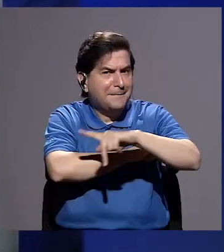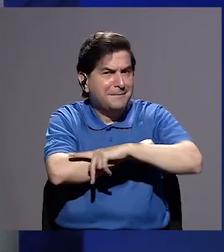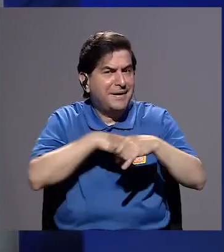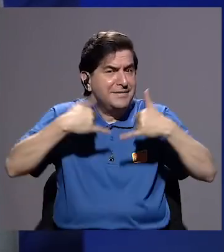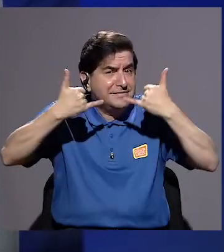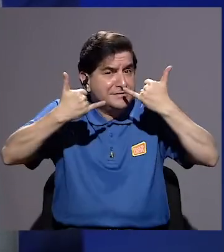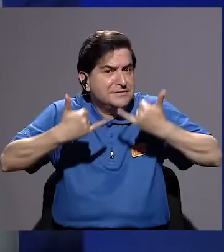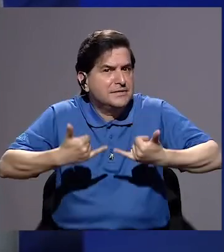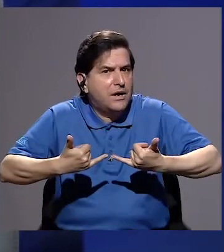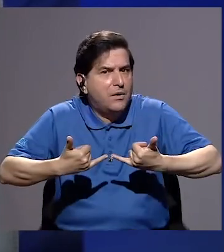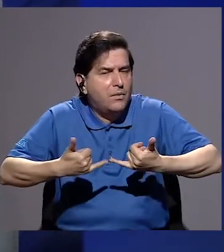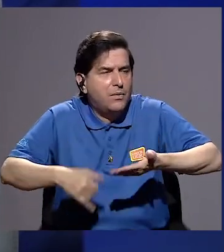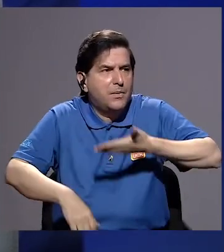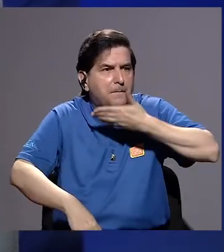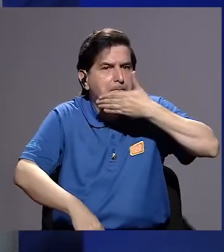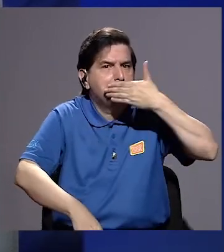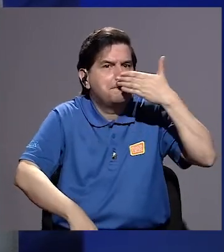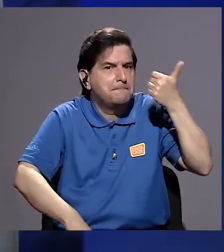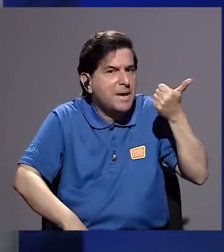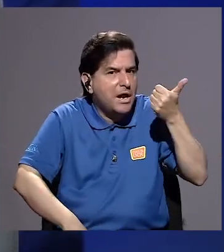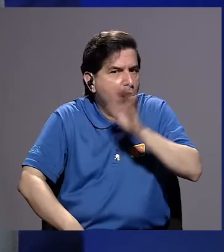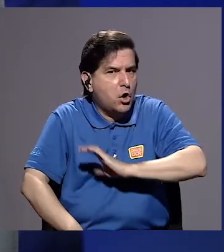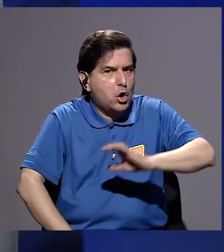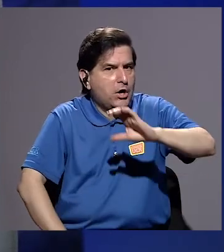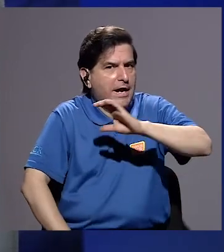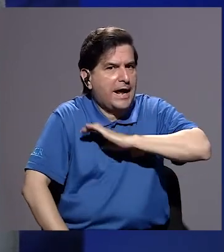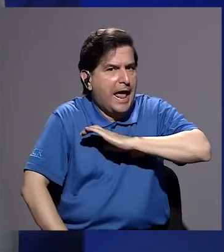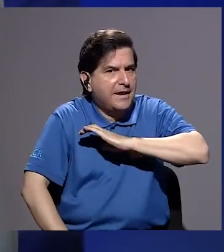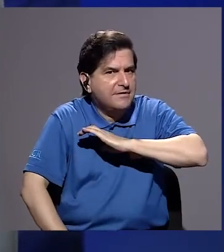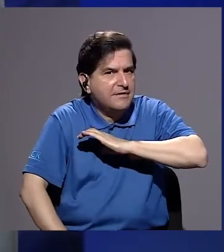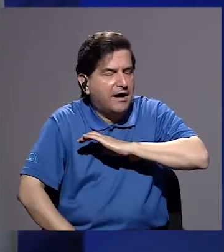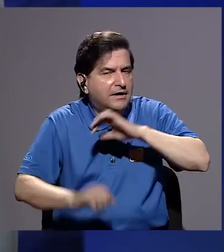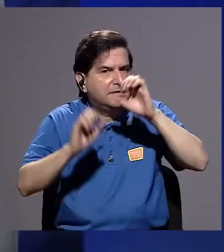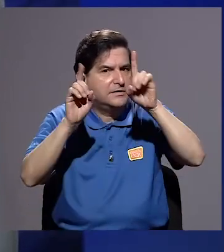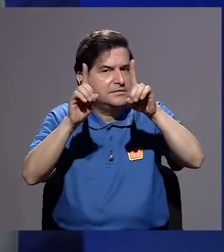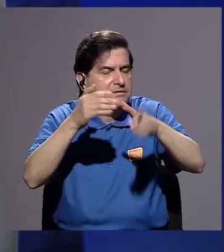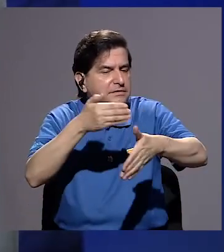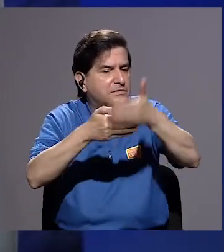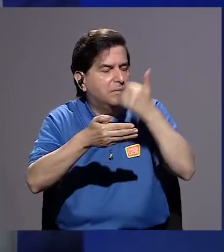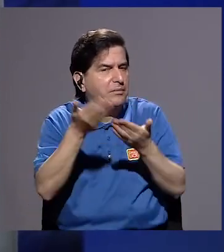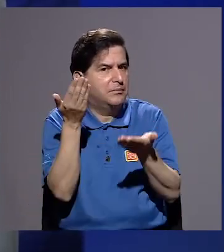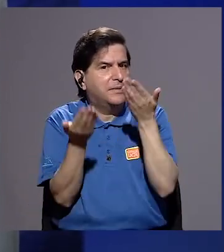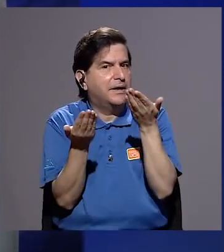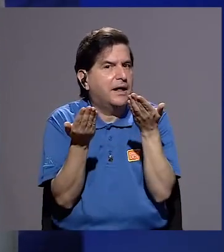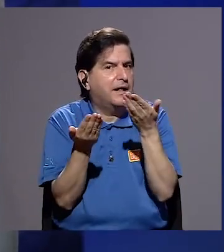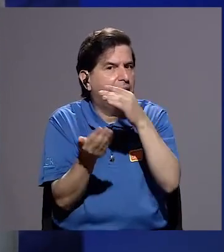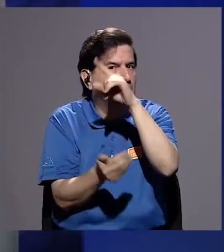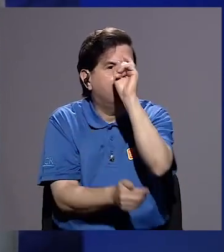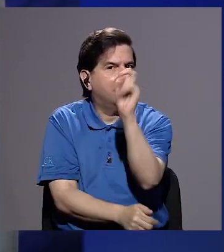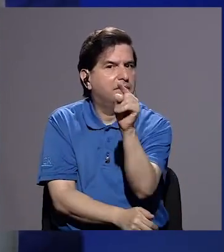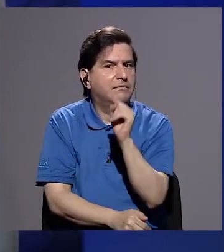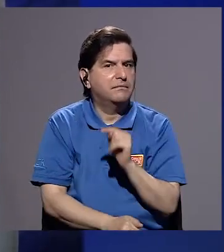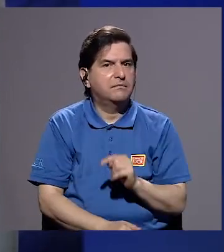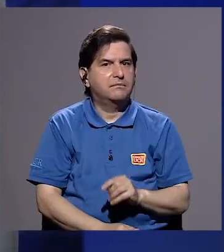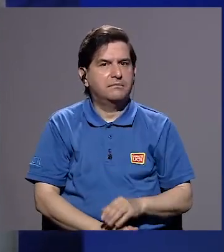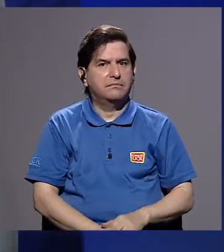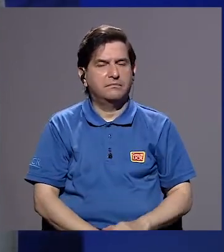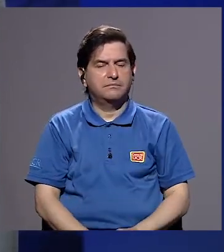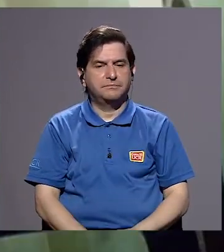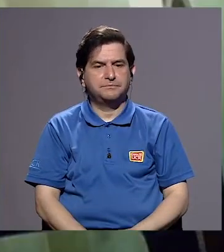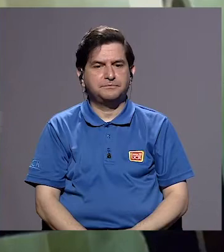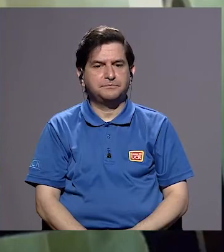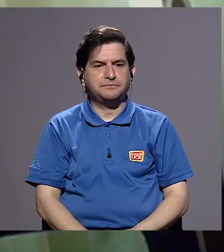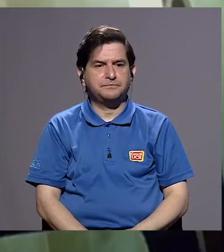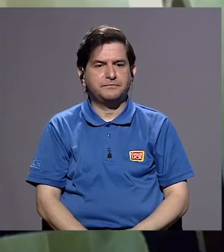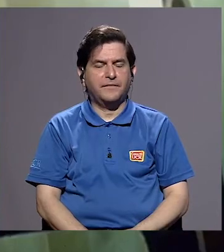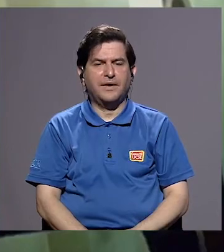el país hoy tiene una mejor calidad en la educación que antes? Bueno,